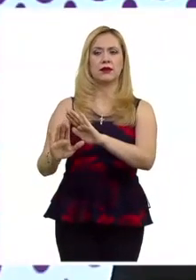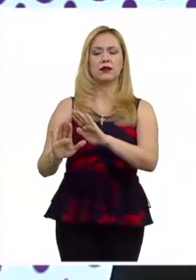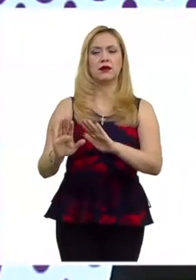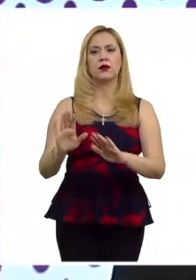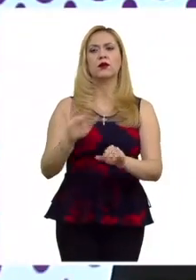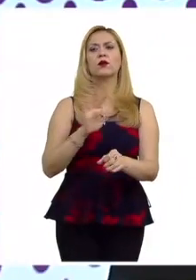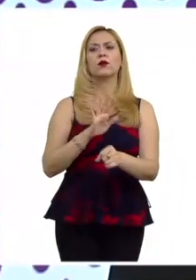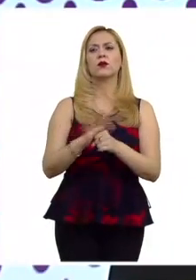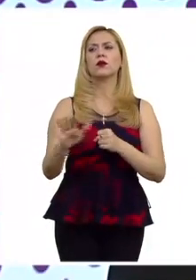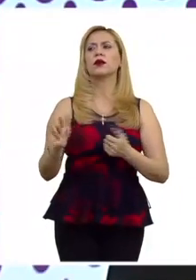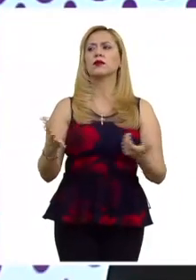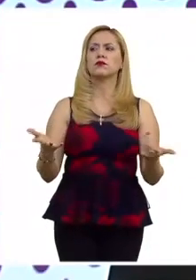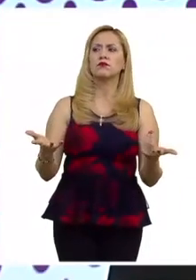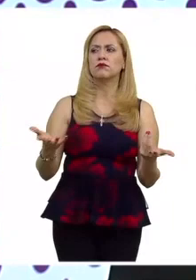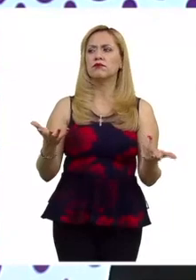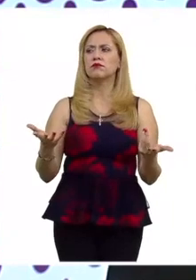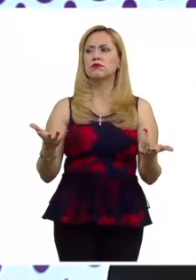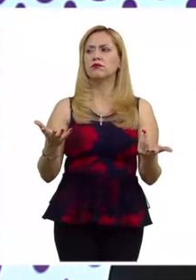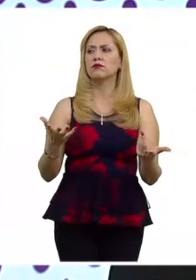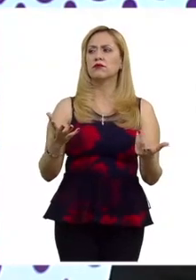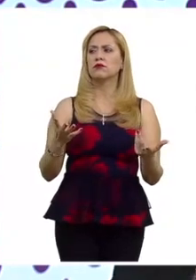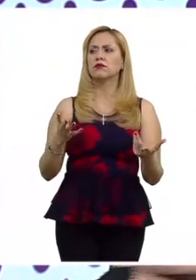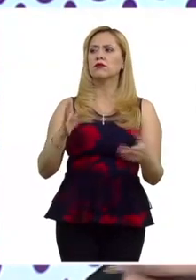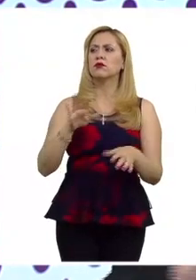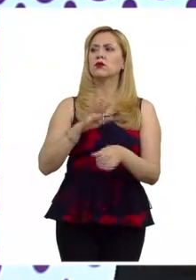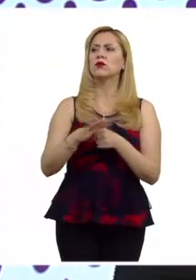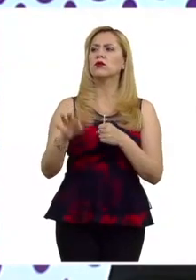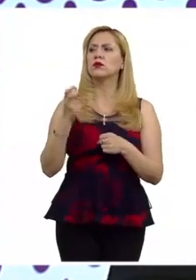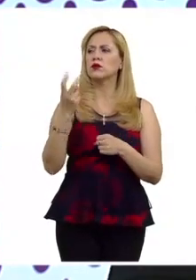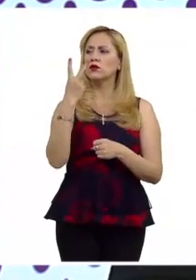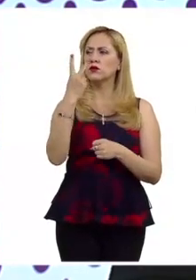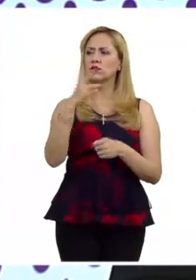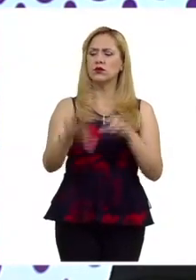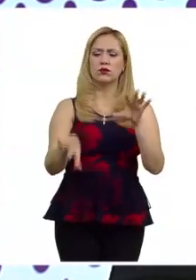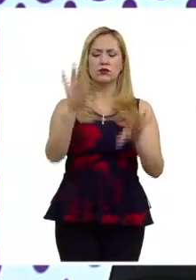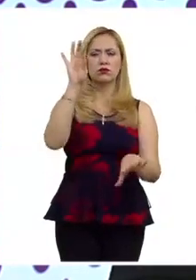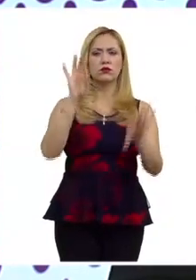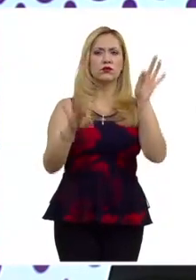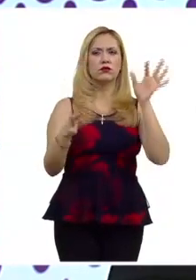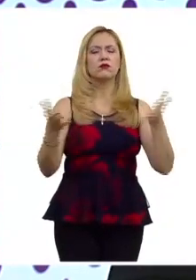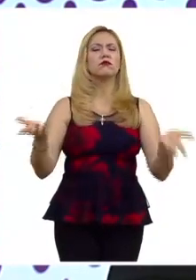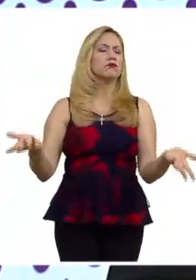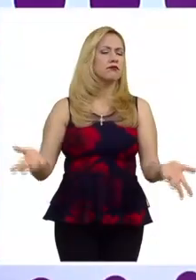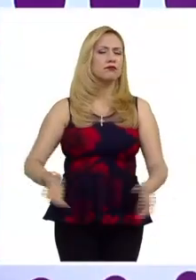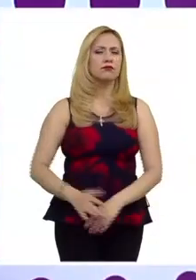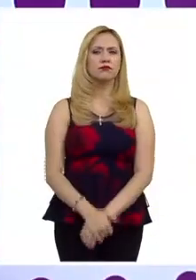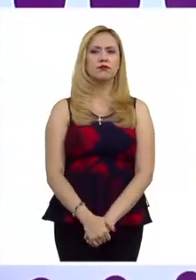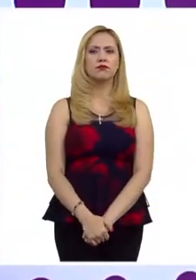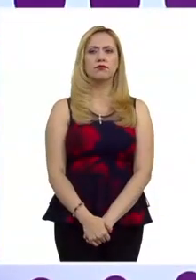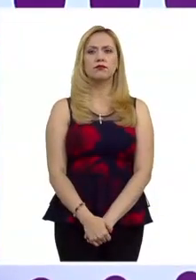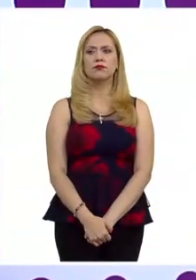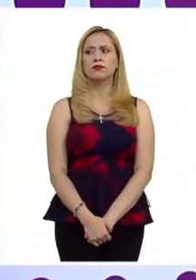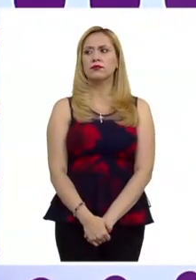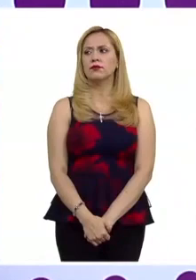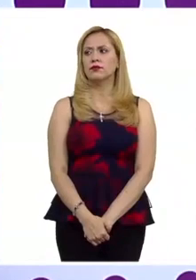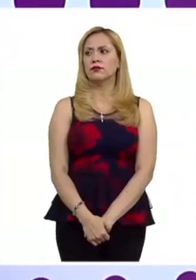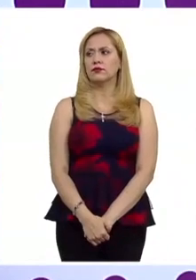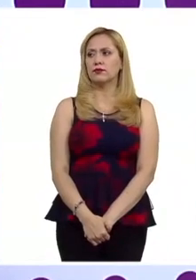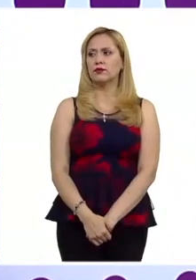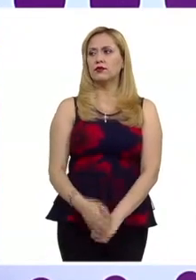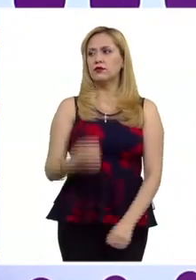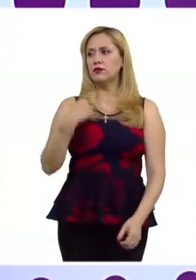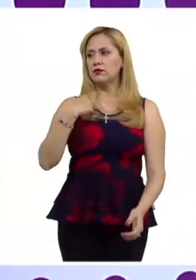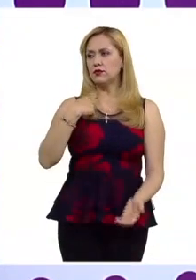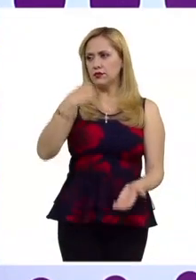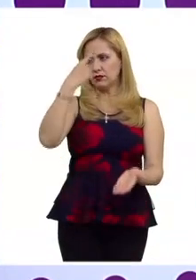podríamos decir que son las, digo, en términos muy generales, ¿cuáles serían esas dos opciones que tenemos para contrarrestarlo? Pues, creo